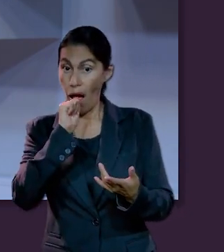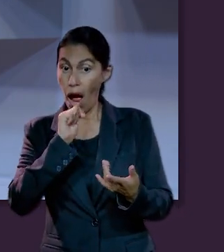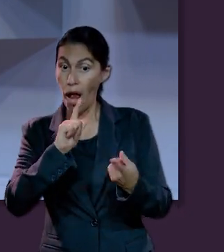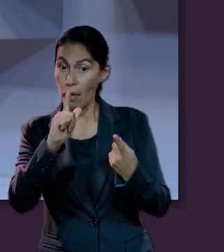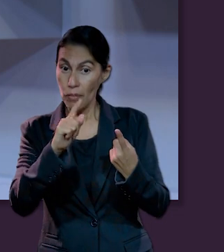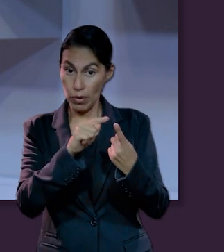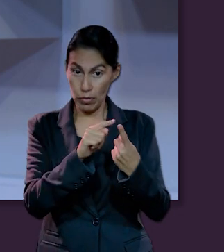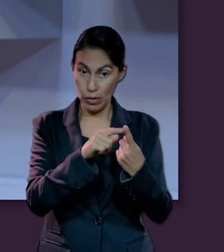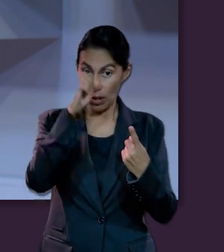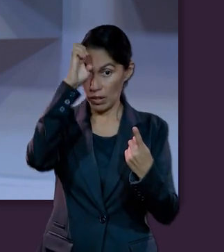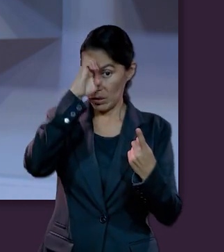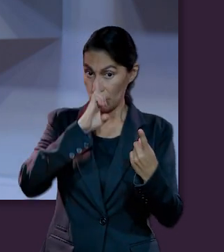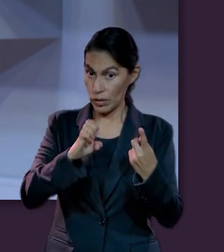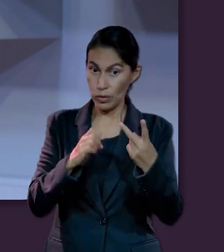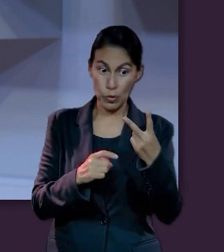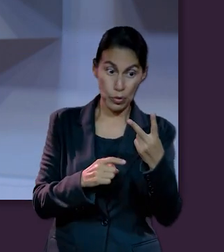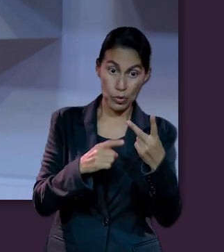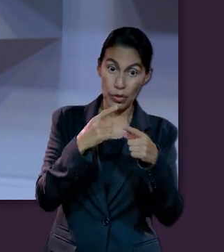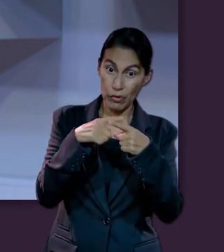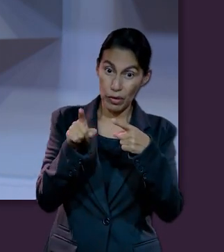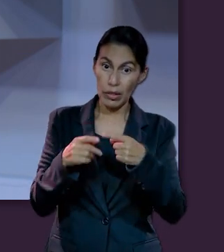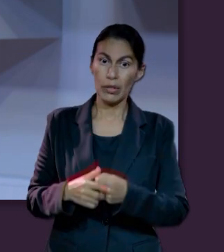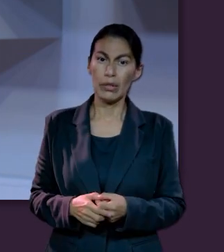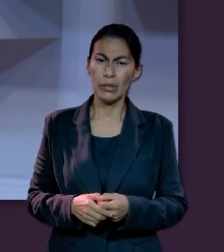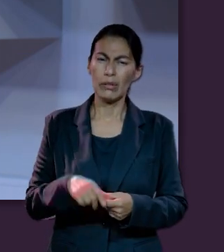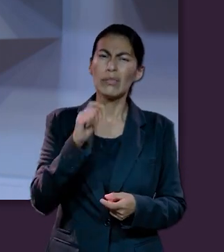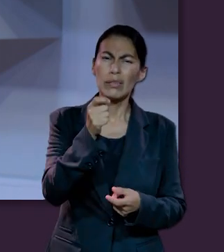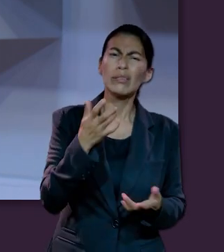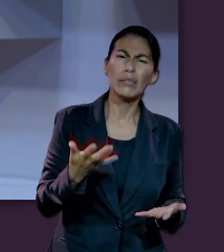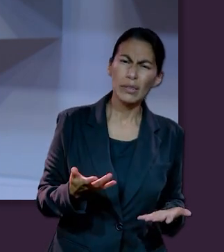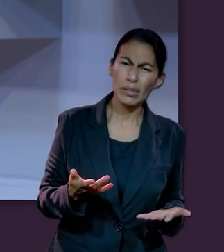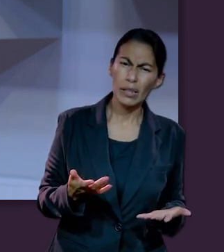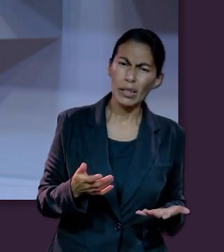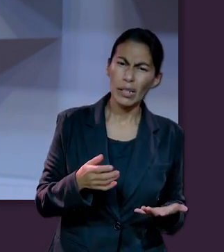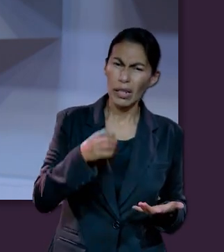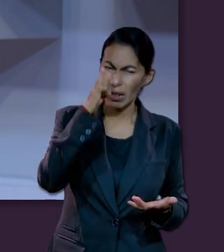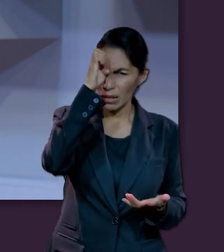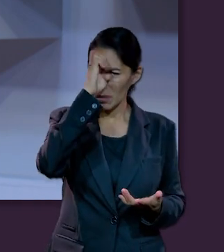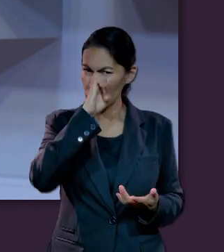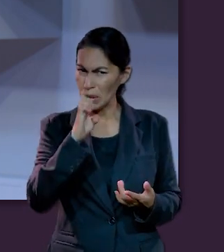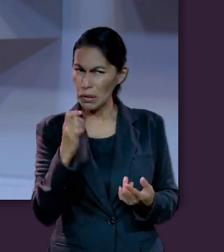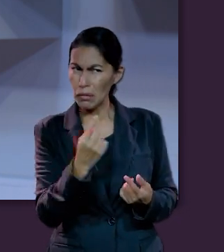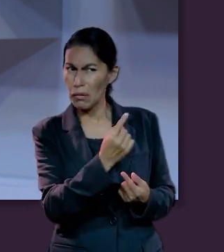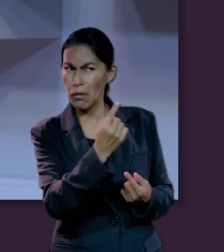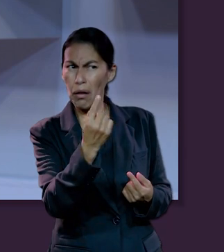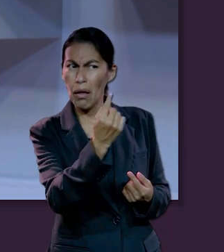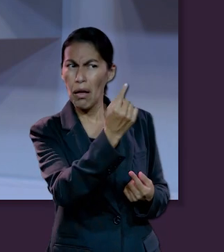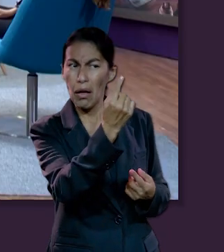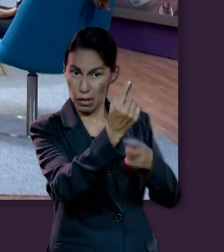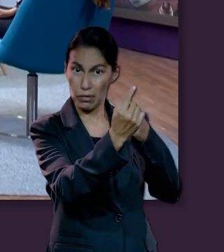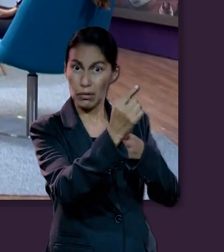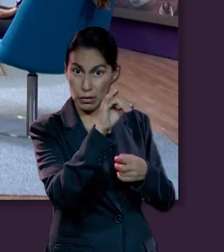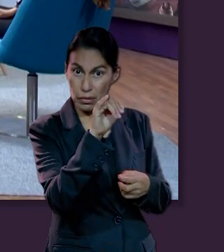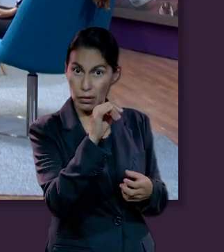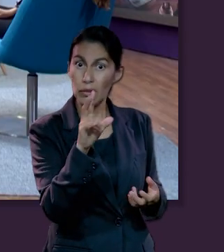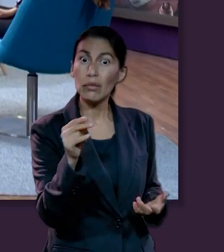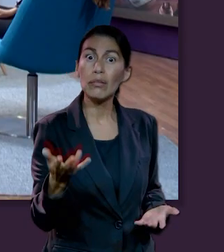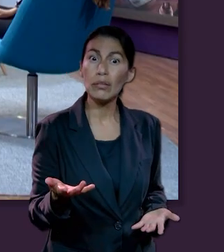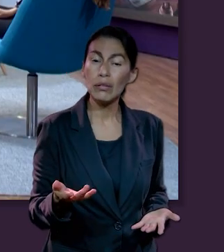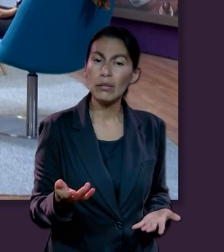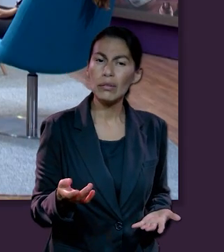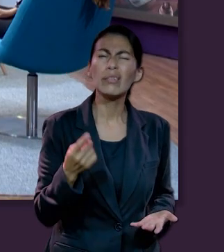el alma y espíritu no es lo mismo. ¿Y será entonces que el espíritu, si es lo que anda por ahí vagando,